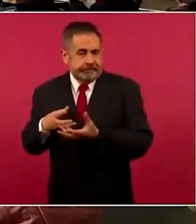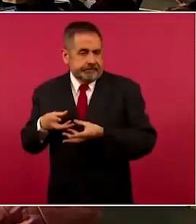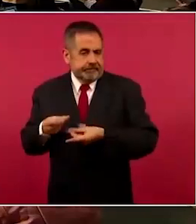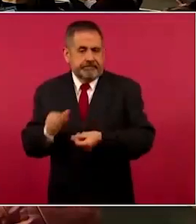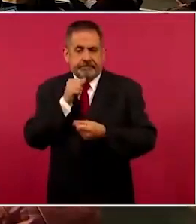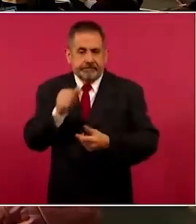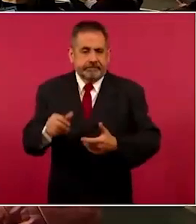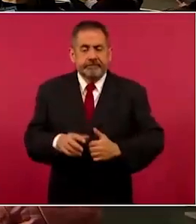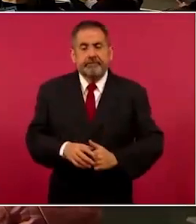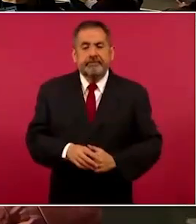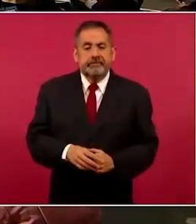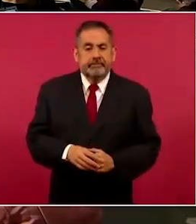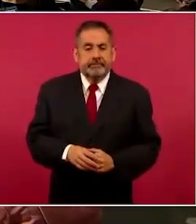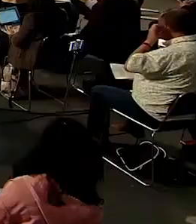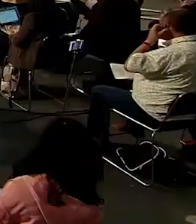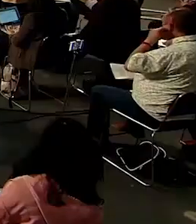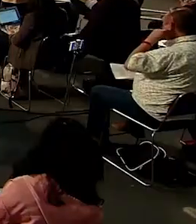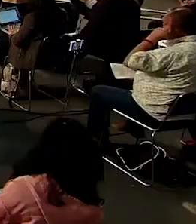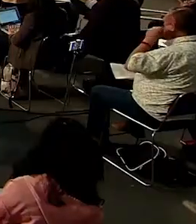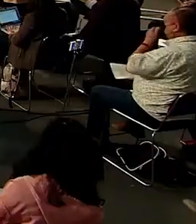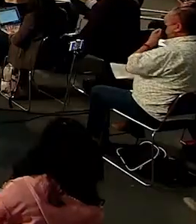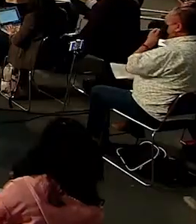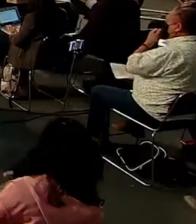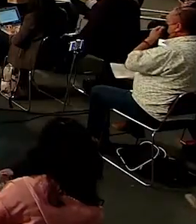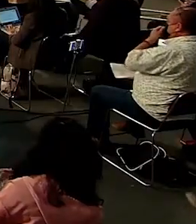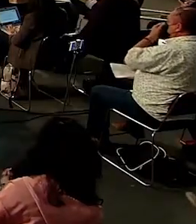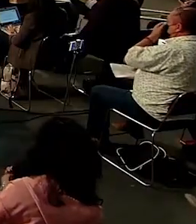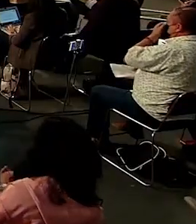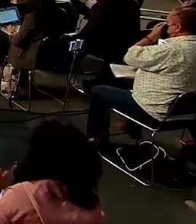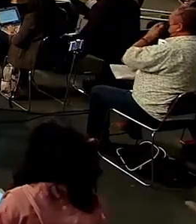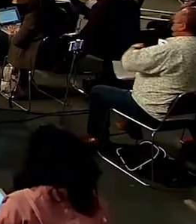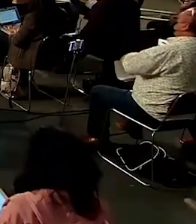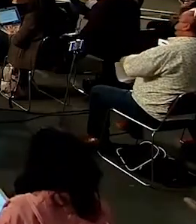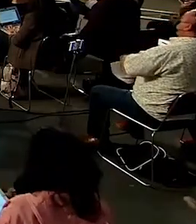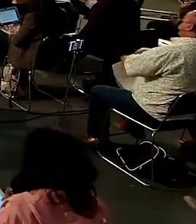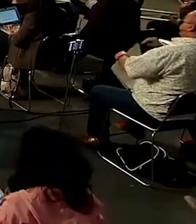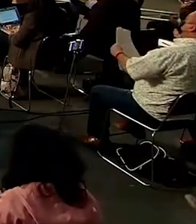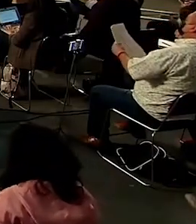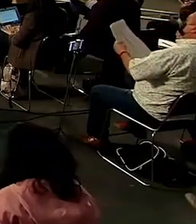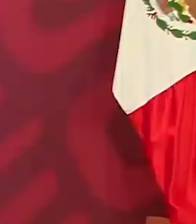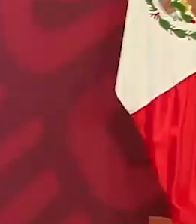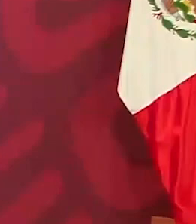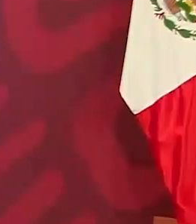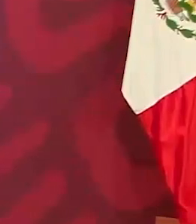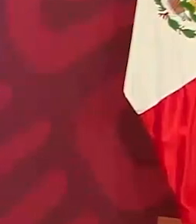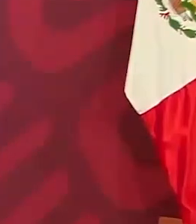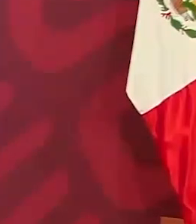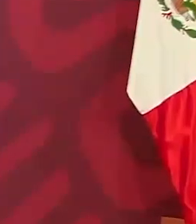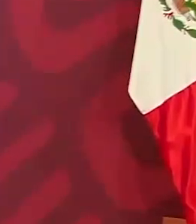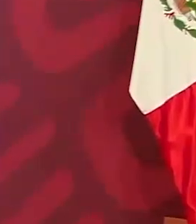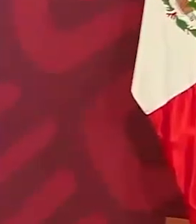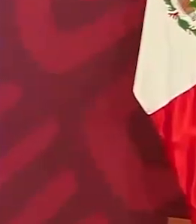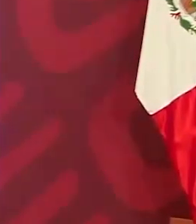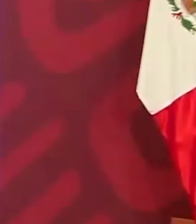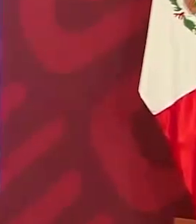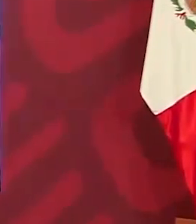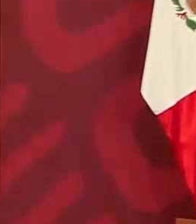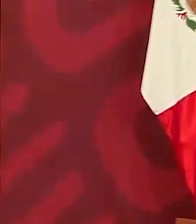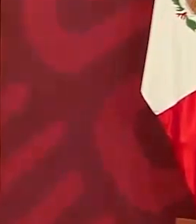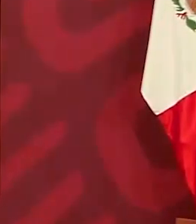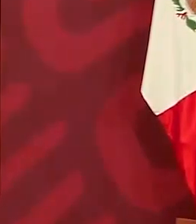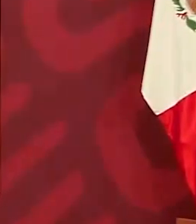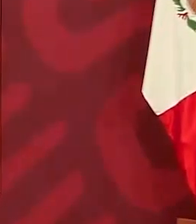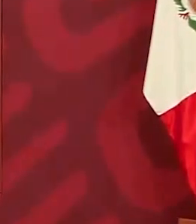se había decidido que terminando un funcionario